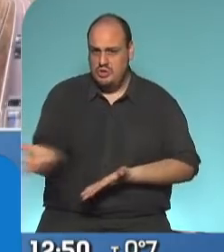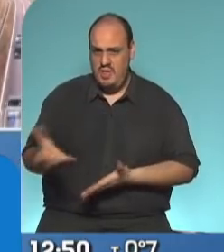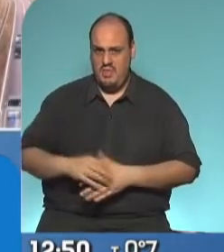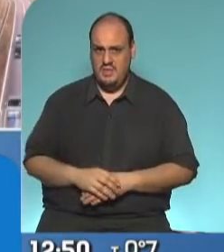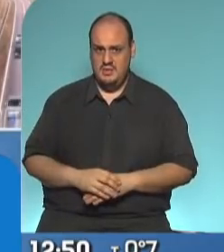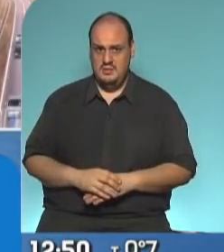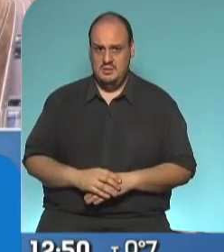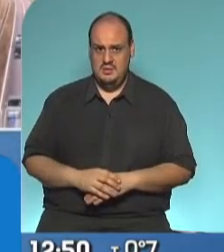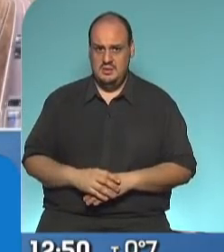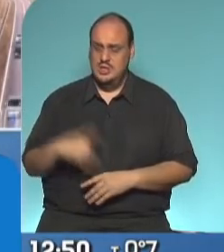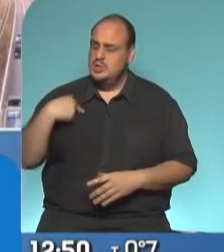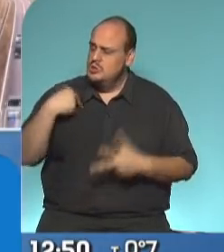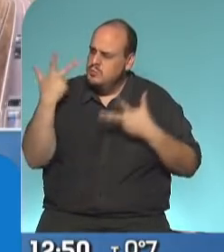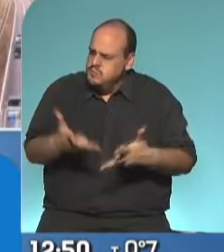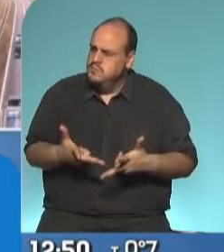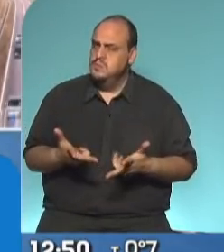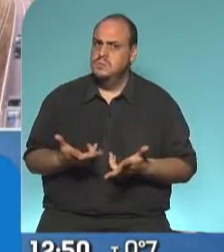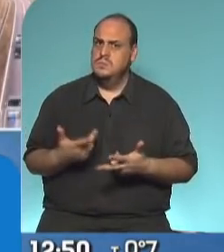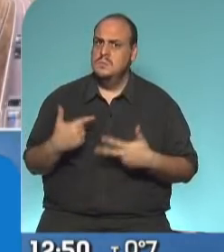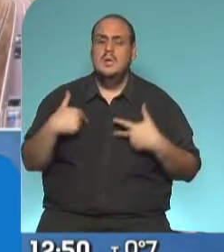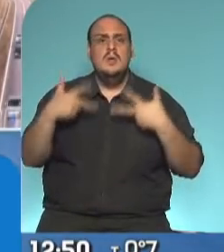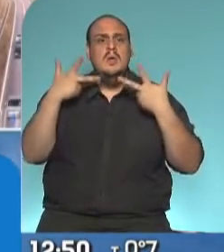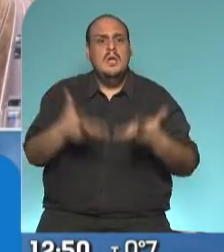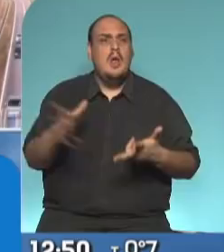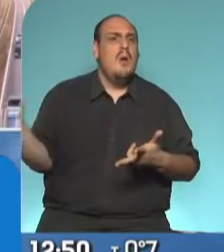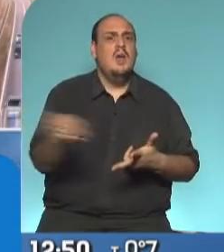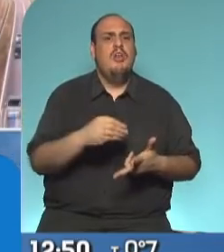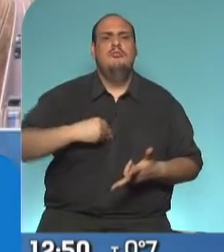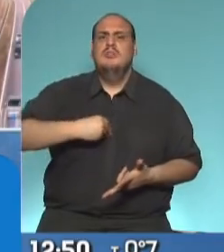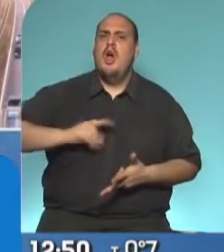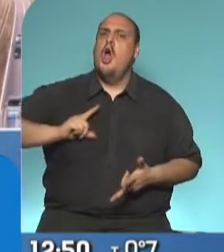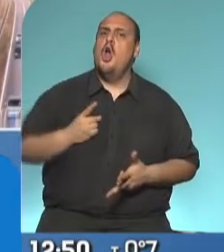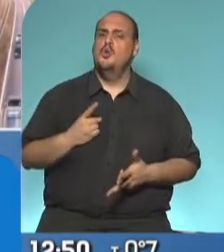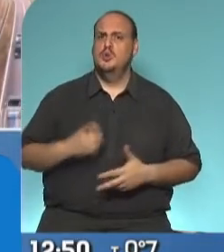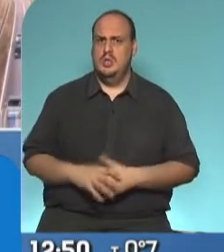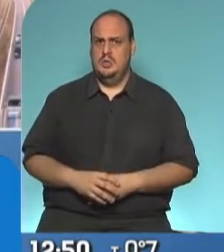Yo insisto, y lo digo para que todos nos sintamos orgullosos.